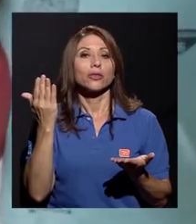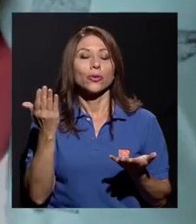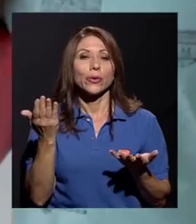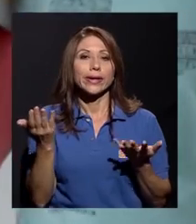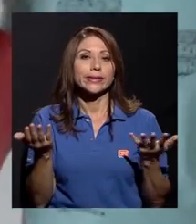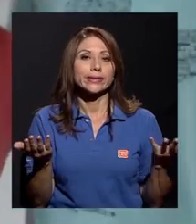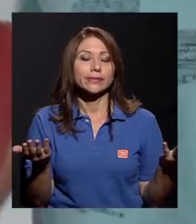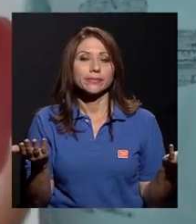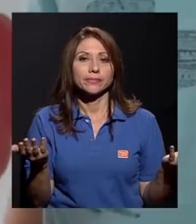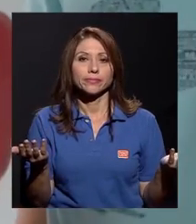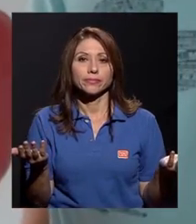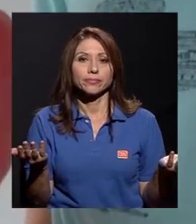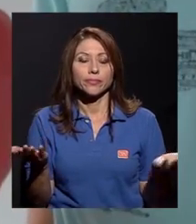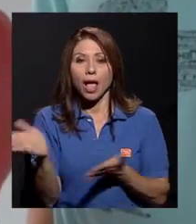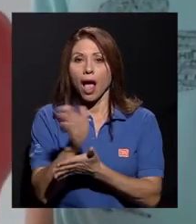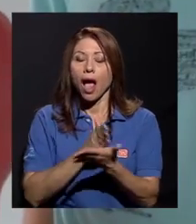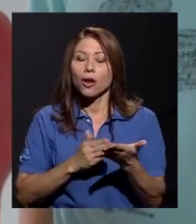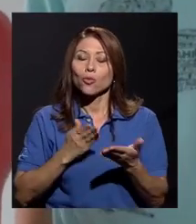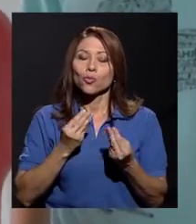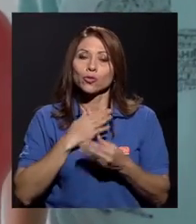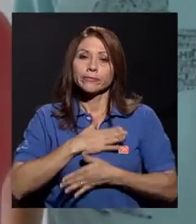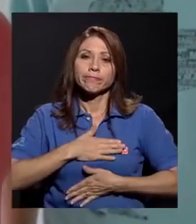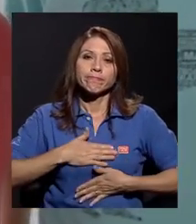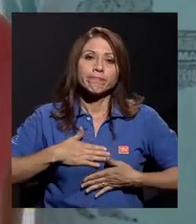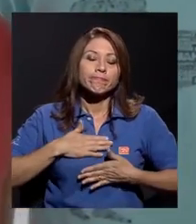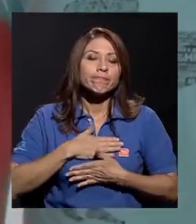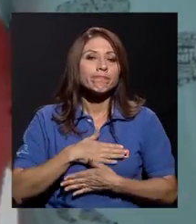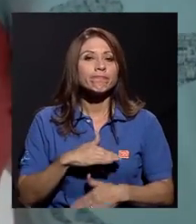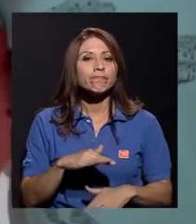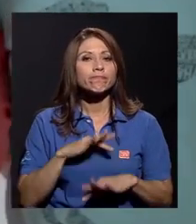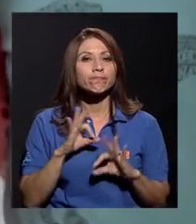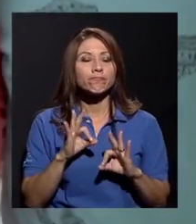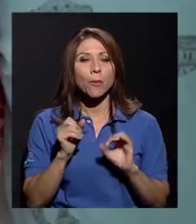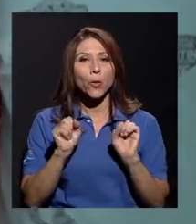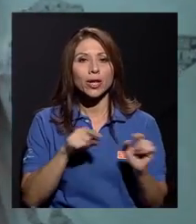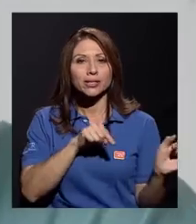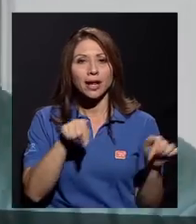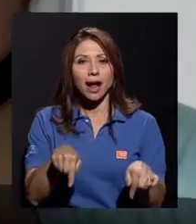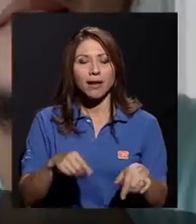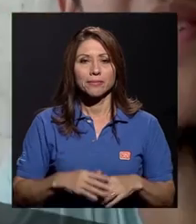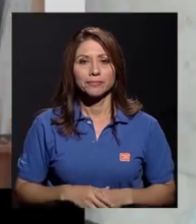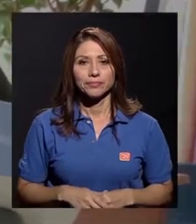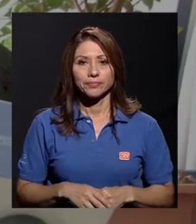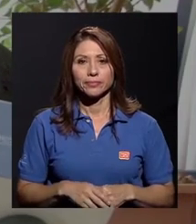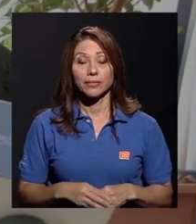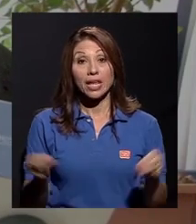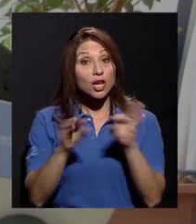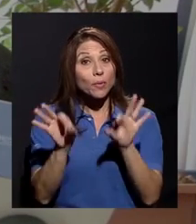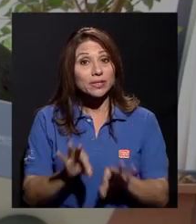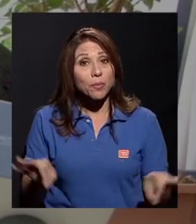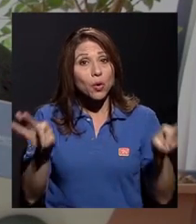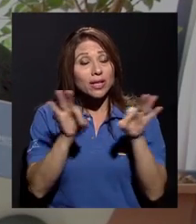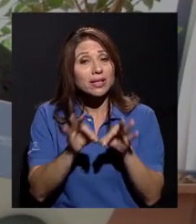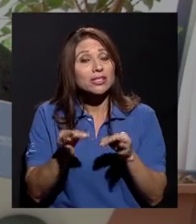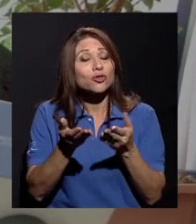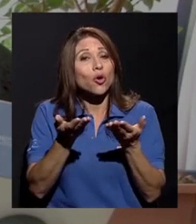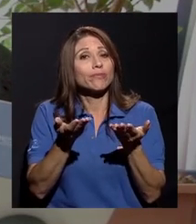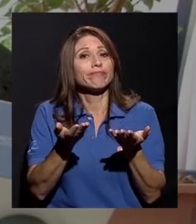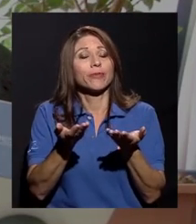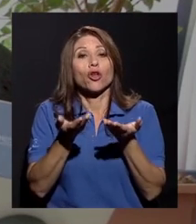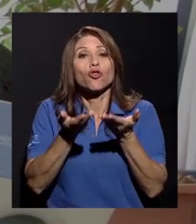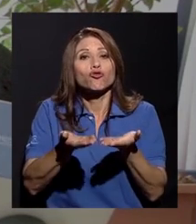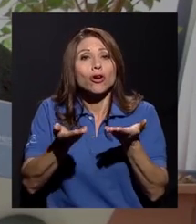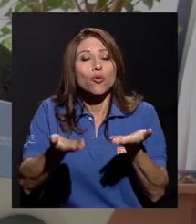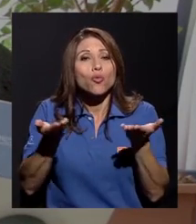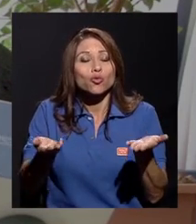algo muy regocijante o muy placentero poder estar acá. Y lo más importante son los recursos que la